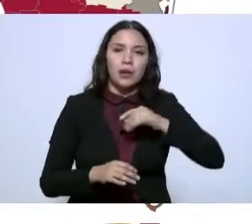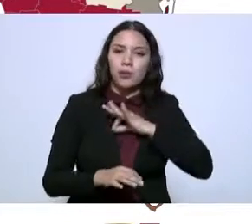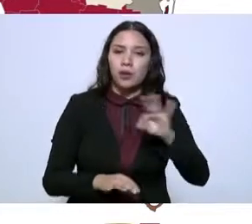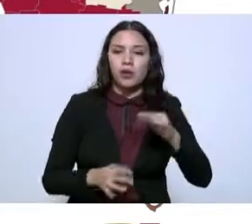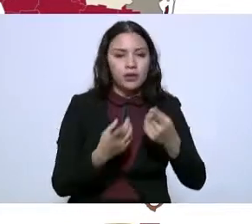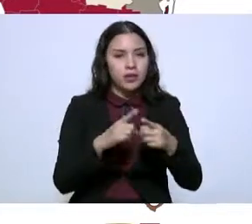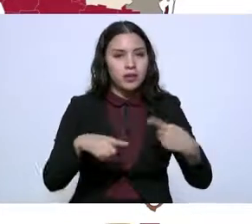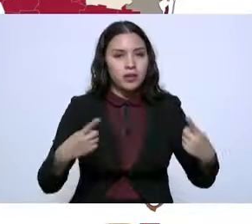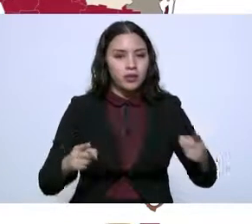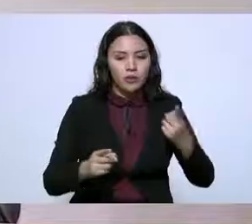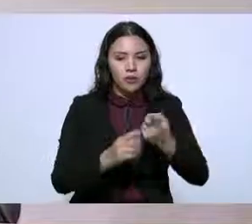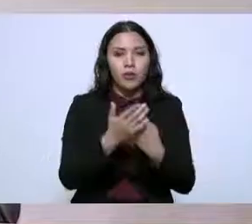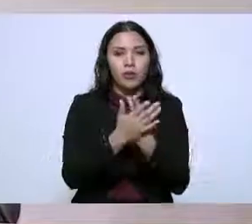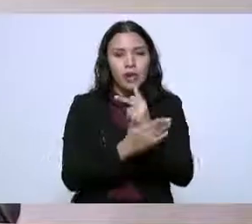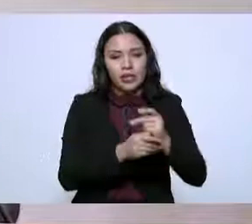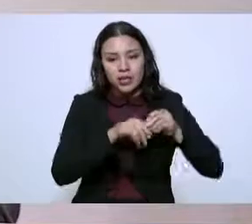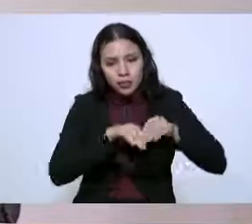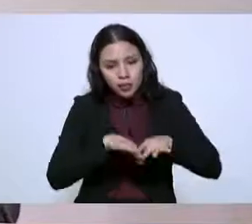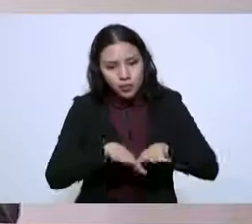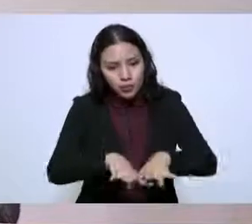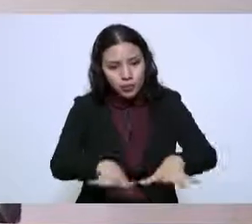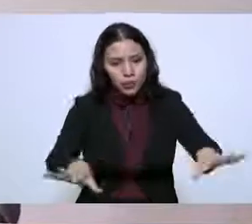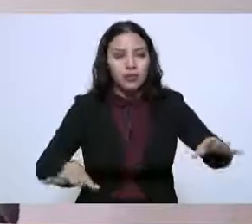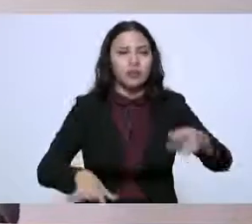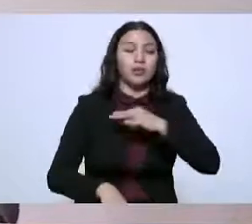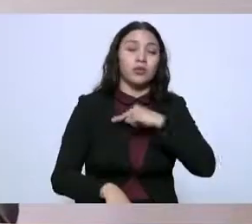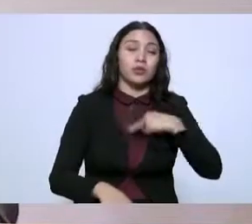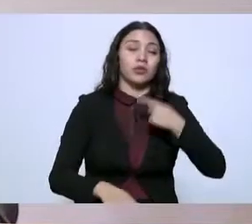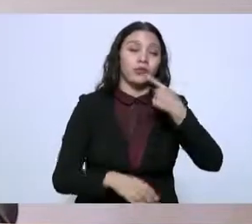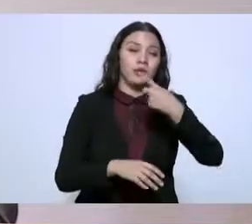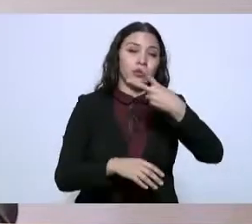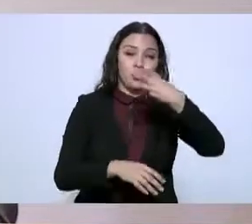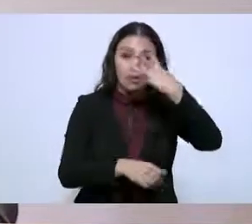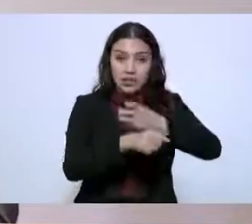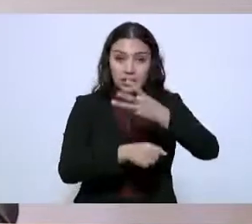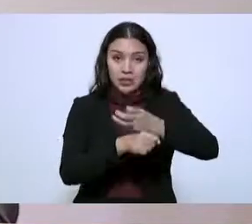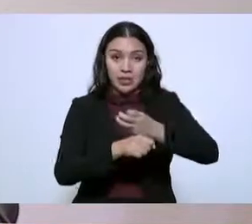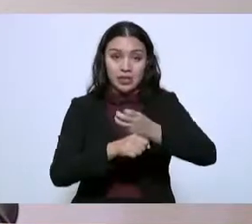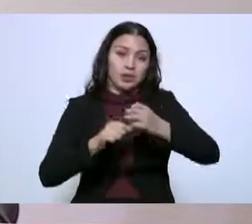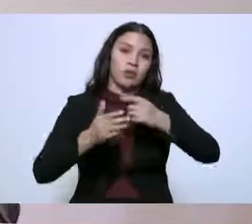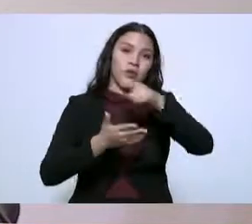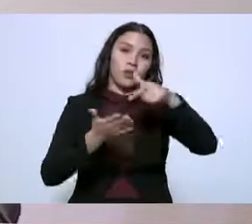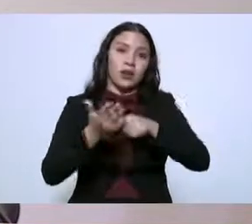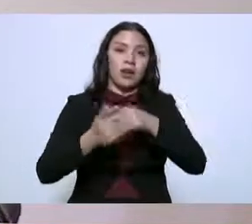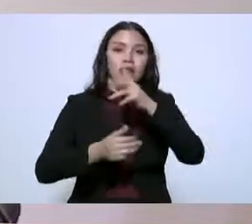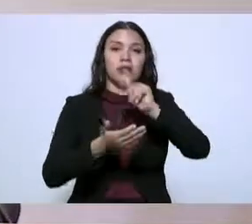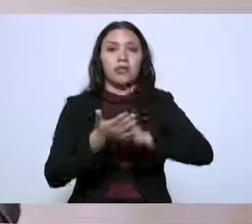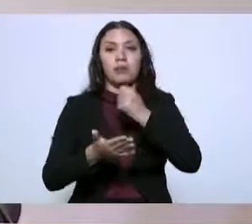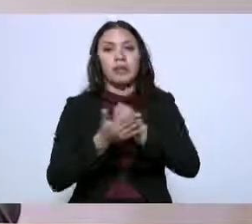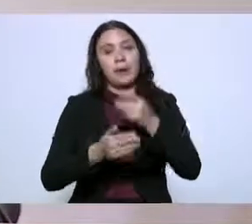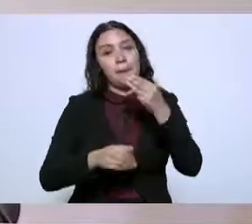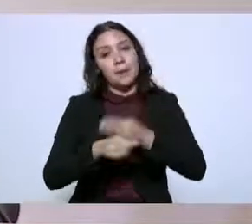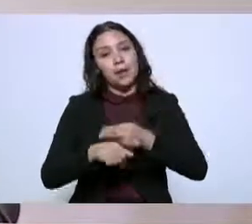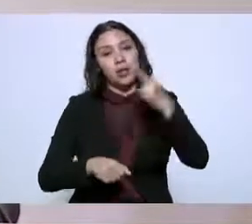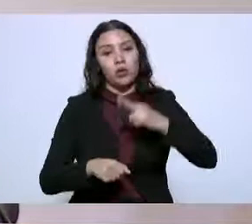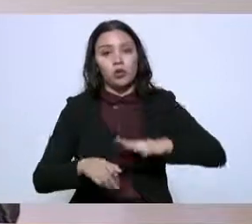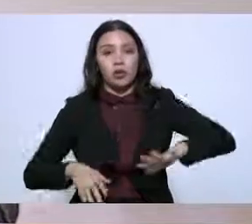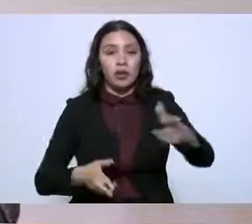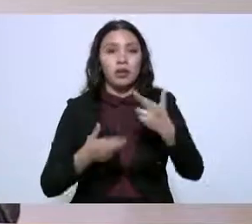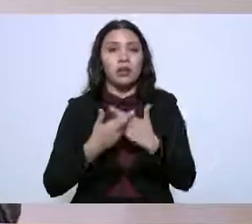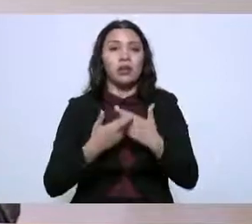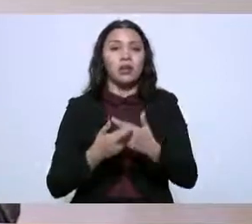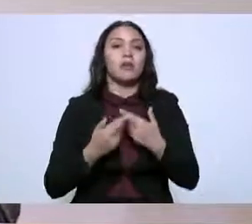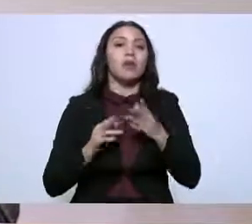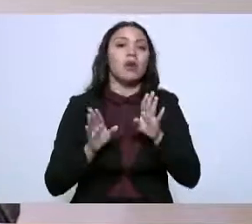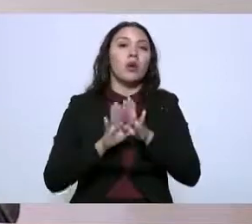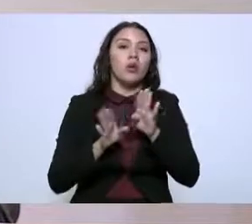desarrollar nuestros distritos de riego, que somos el tercer estado a nivel nacional con más superficie, con